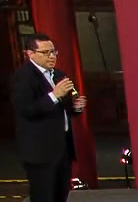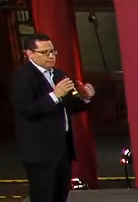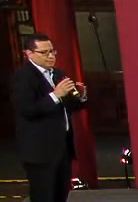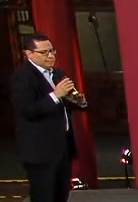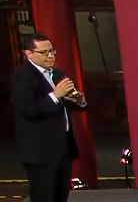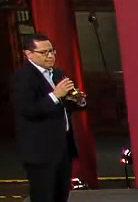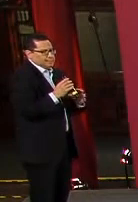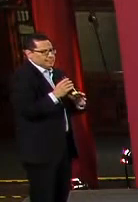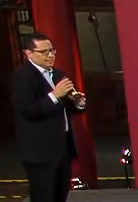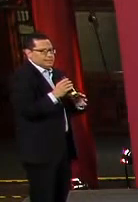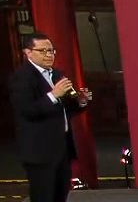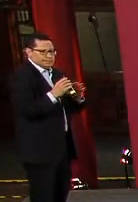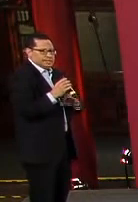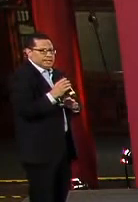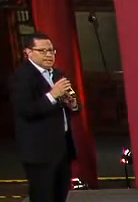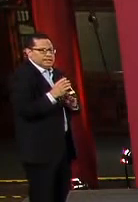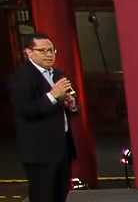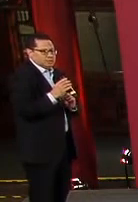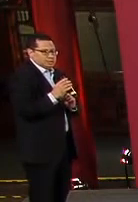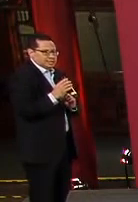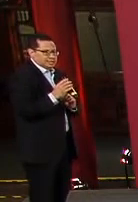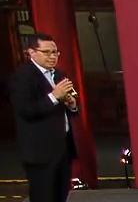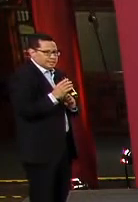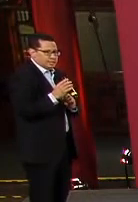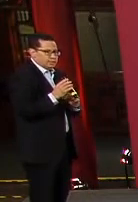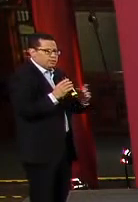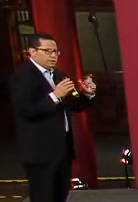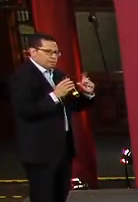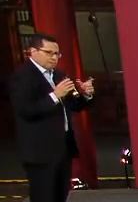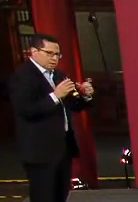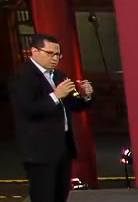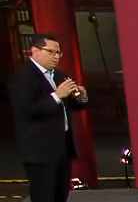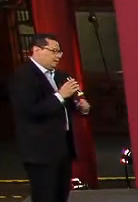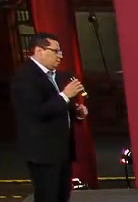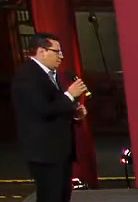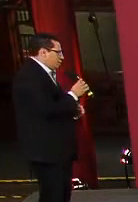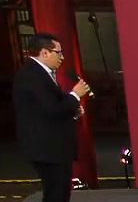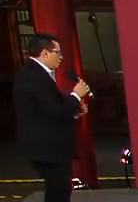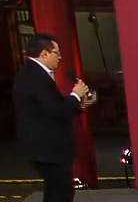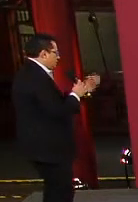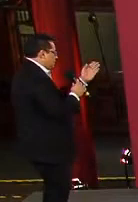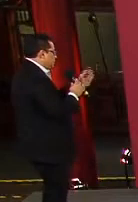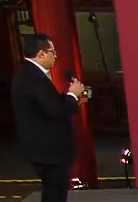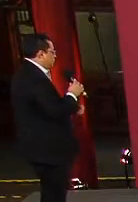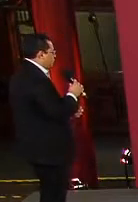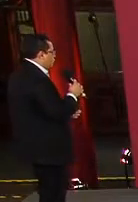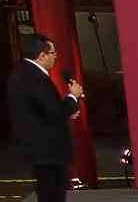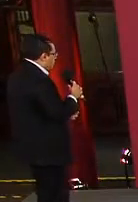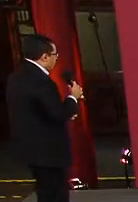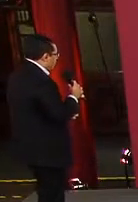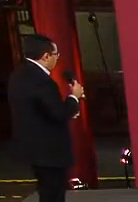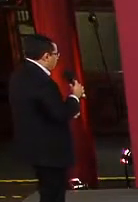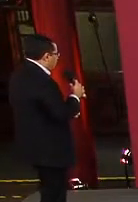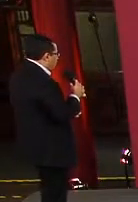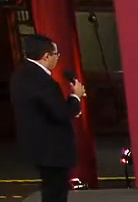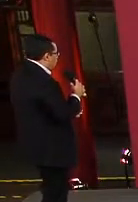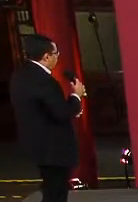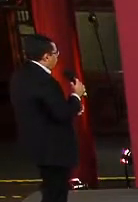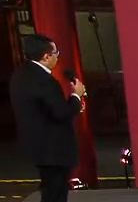y ya unas tasas más estables en el continente asiático, pero el promedio de todas estas nos da un 6